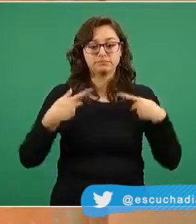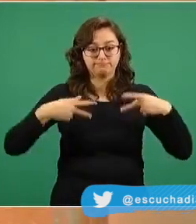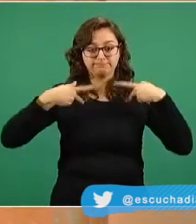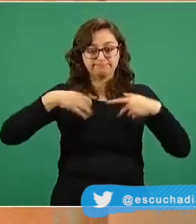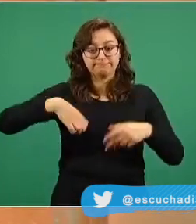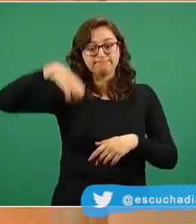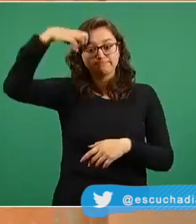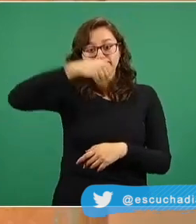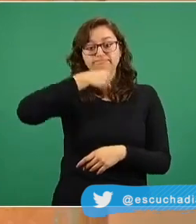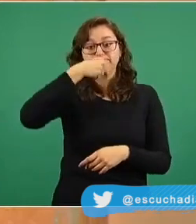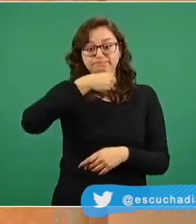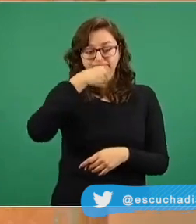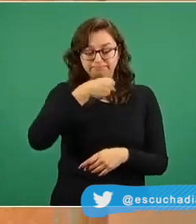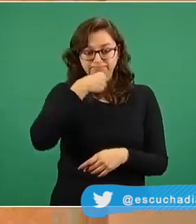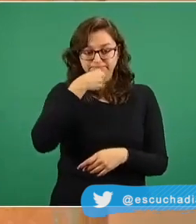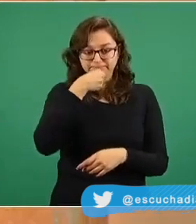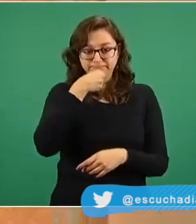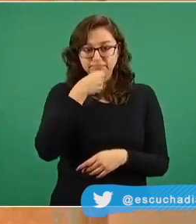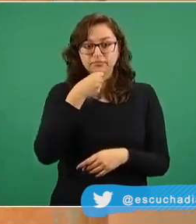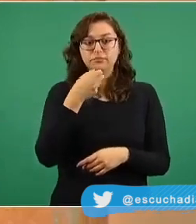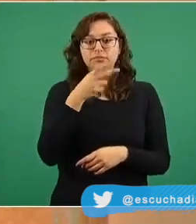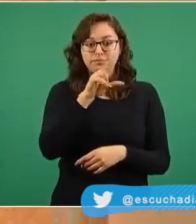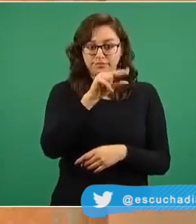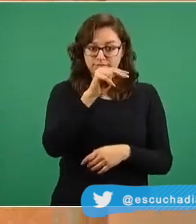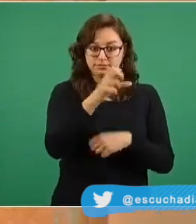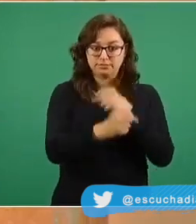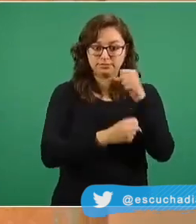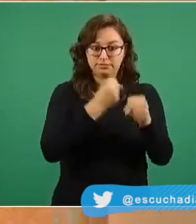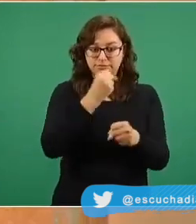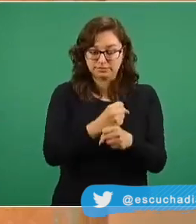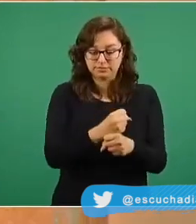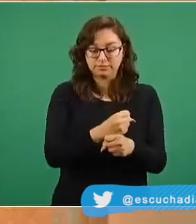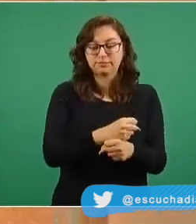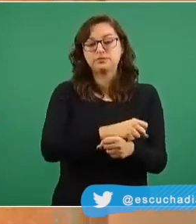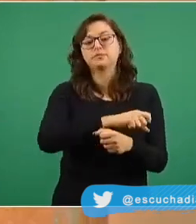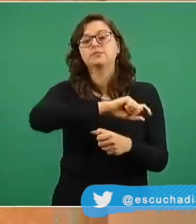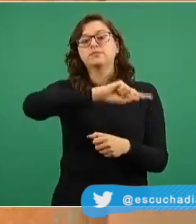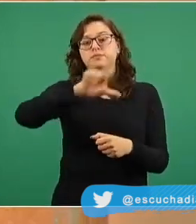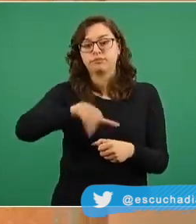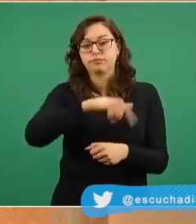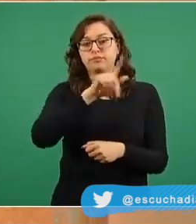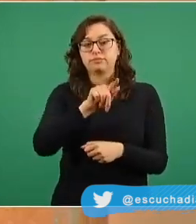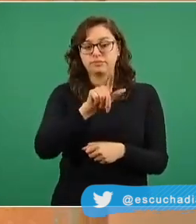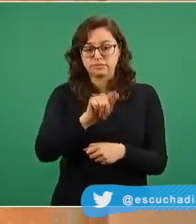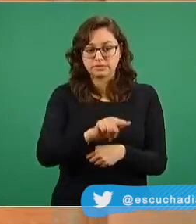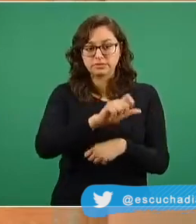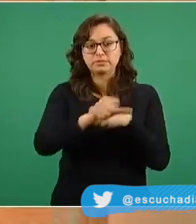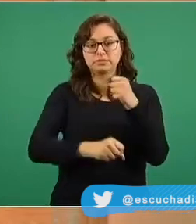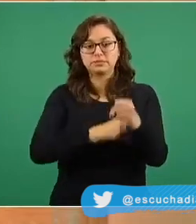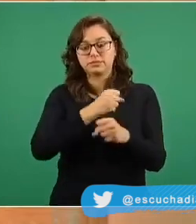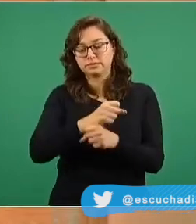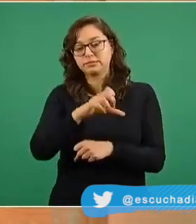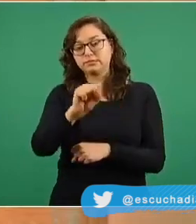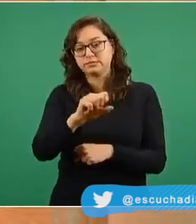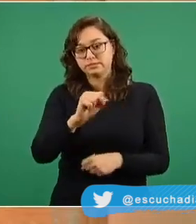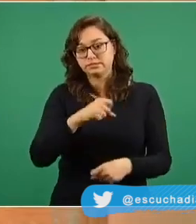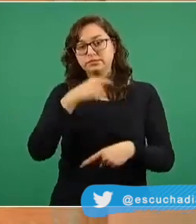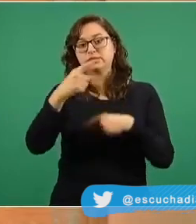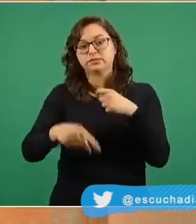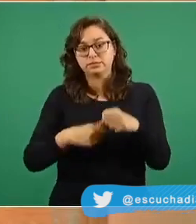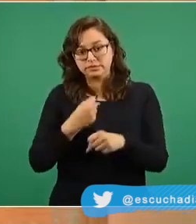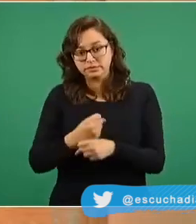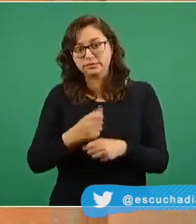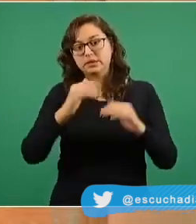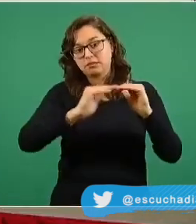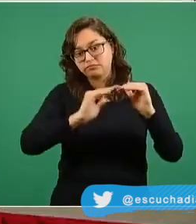empezaremos vacunando a personas de 80 y más años después 70 79 60 69 y